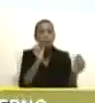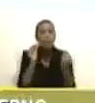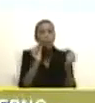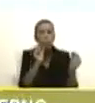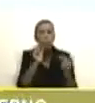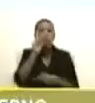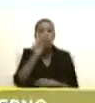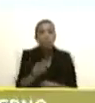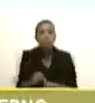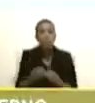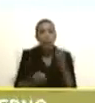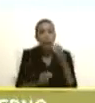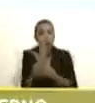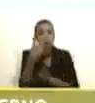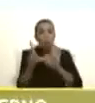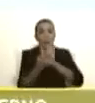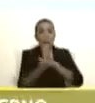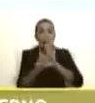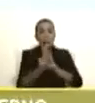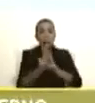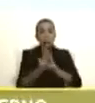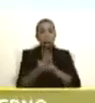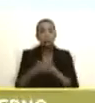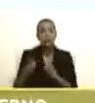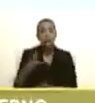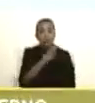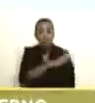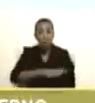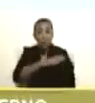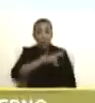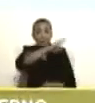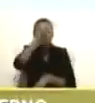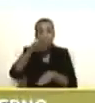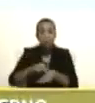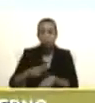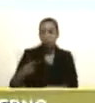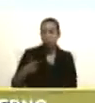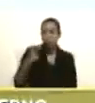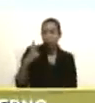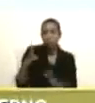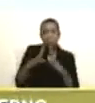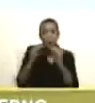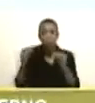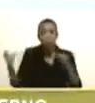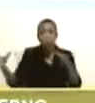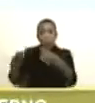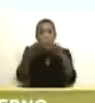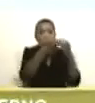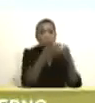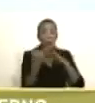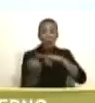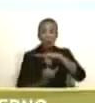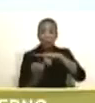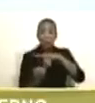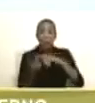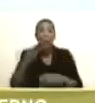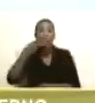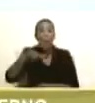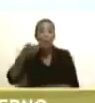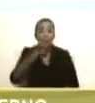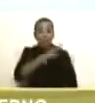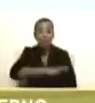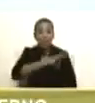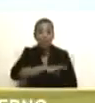también en la alta comisión nacional, con todos los sectores institucionales, políticos,